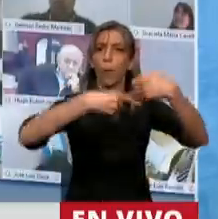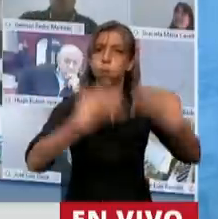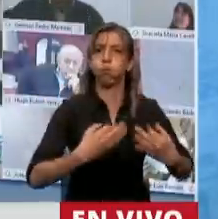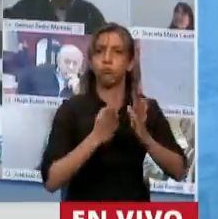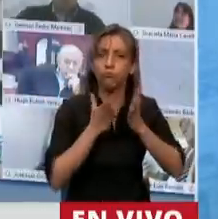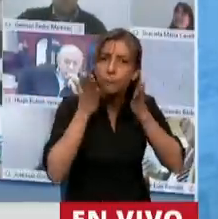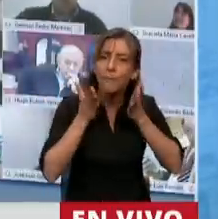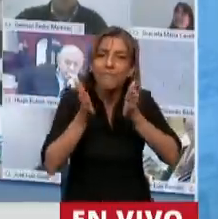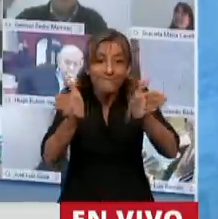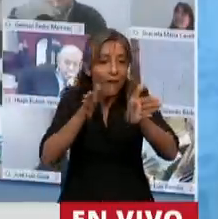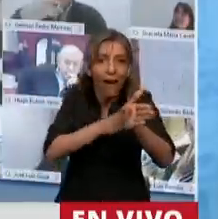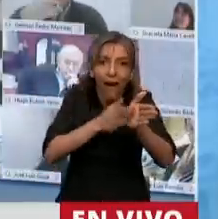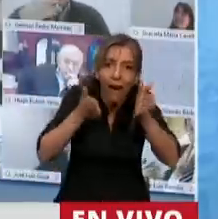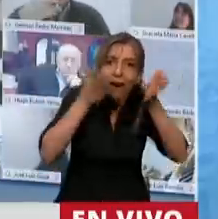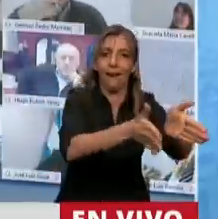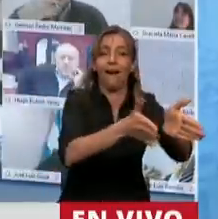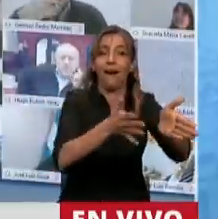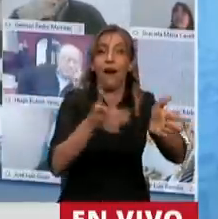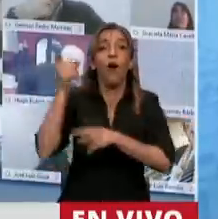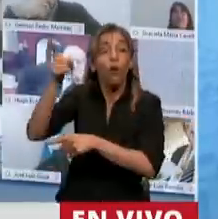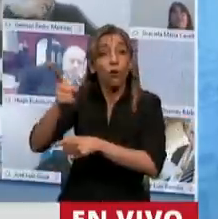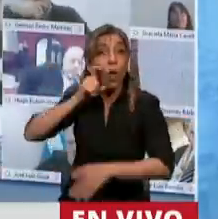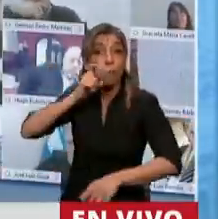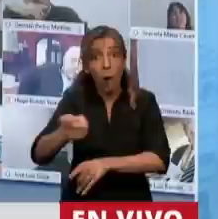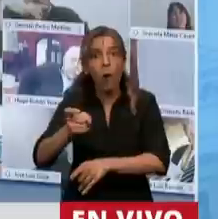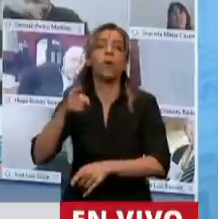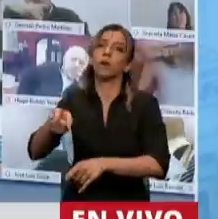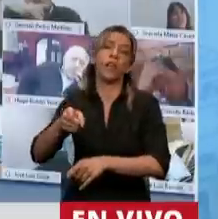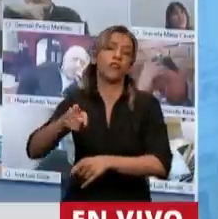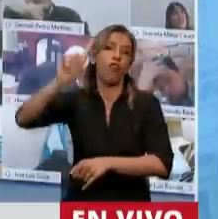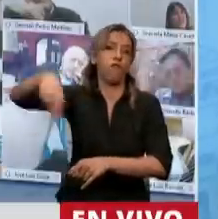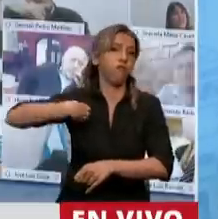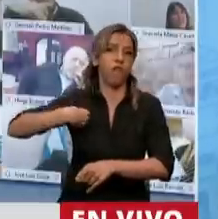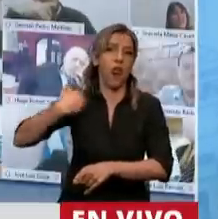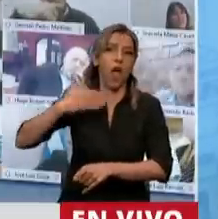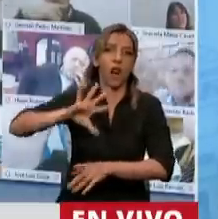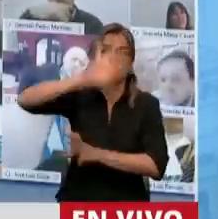pueden llevarse puesta la República. Y no lo vamos a tolerar.